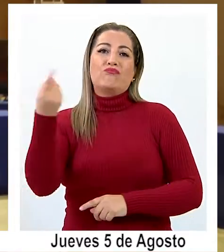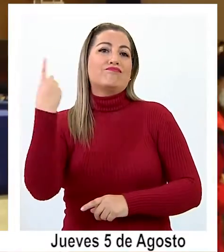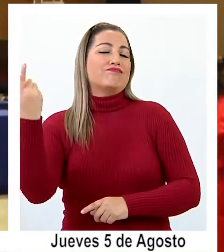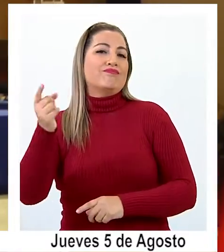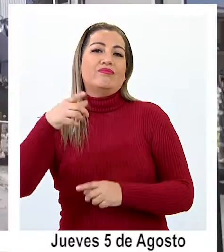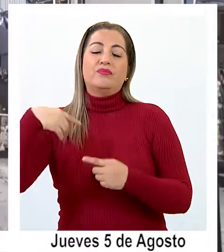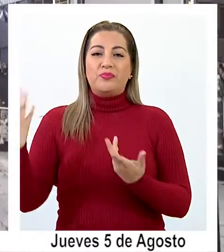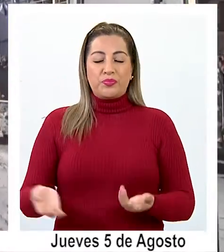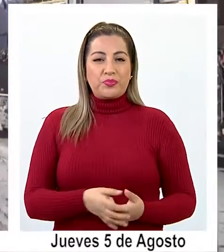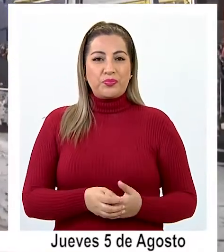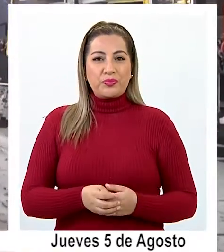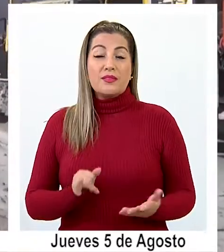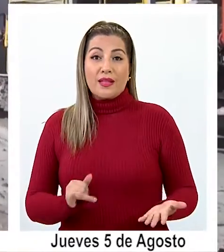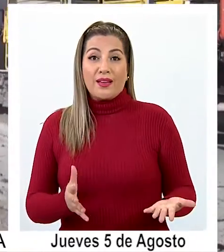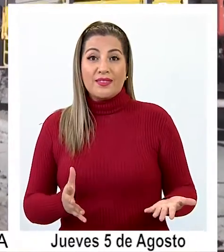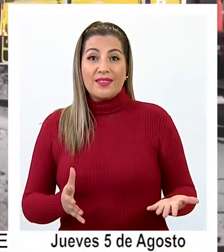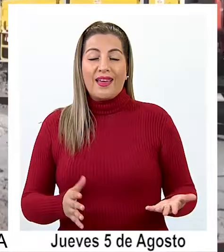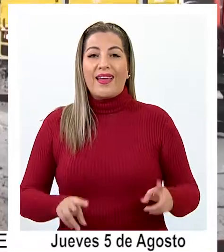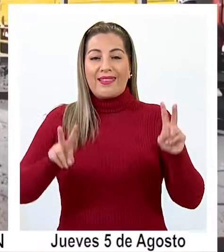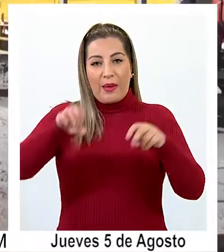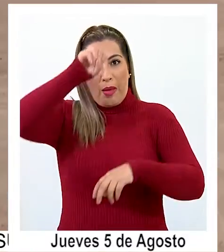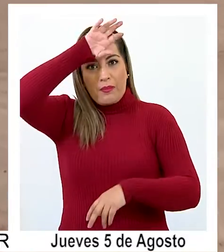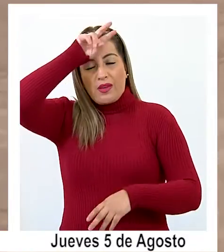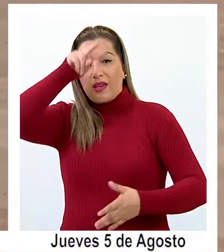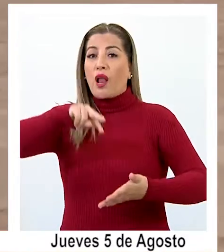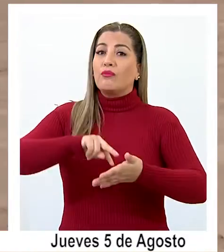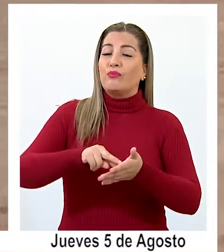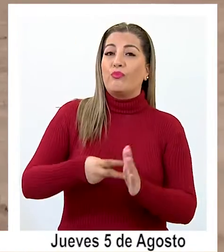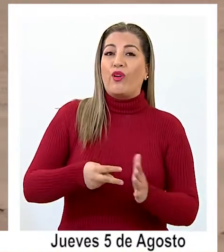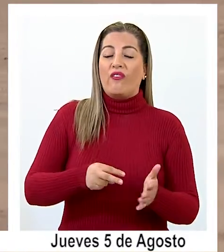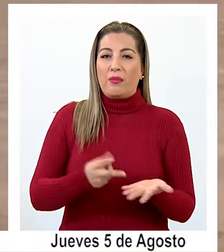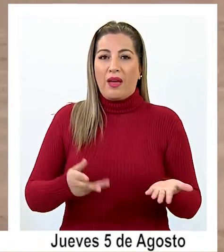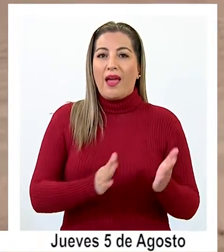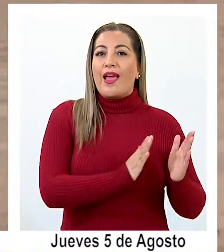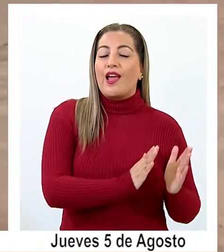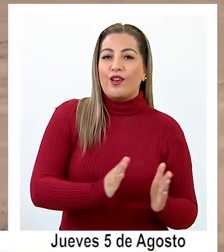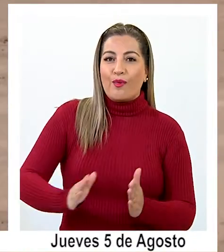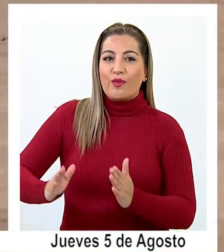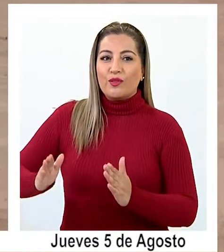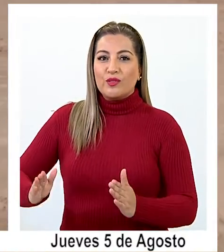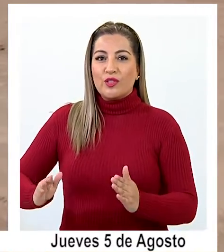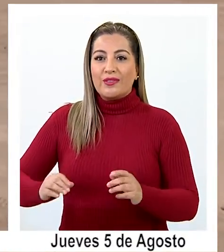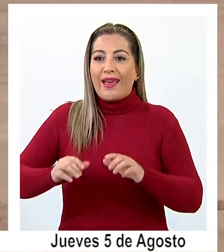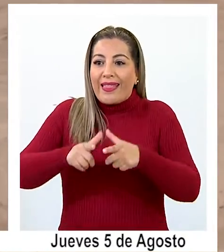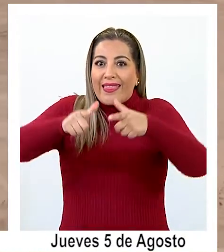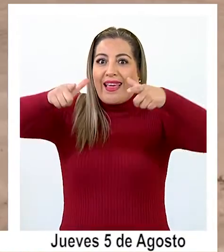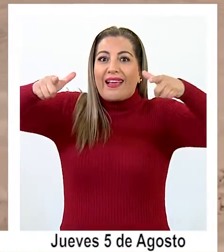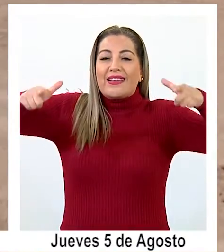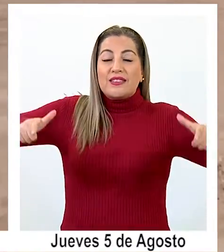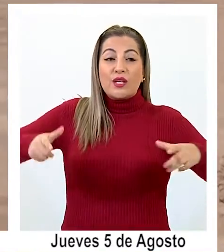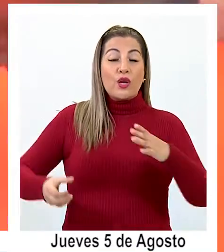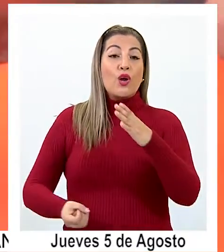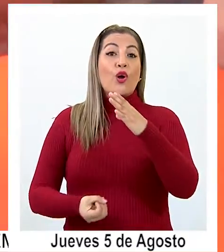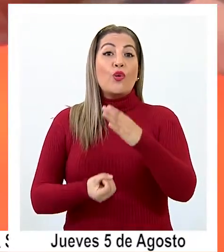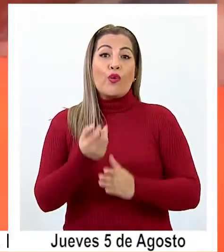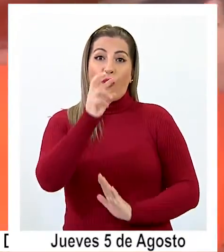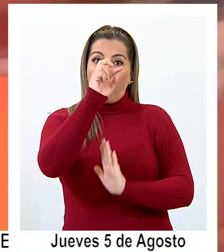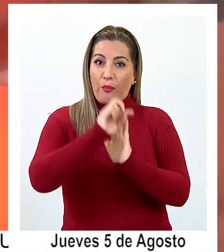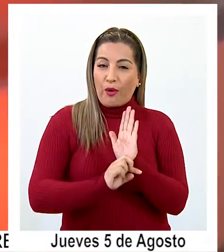un enorme mérito. Aunque sí, la minería se vio afectada en los procesos de expansión o nuevos